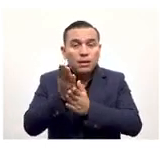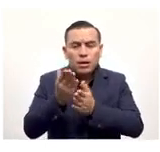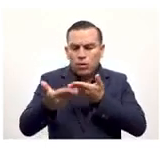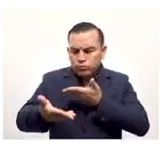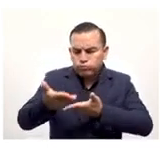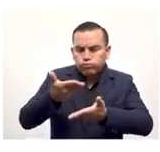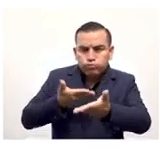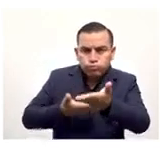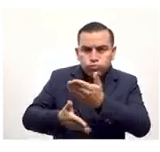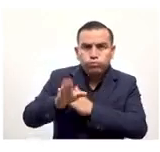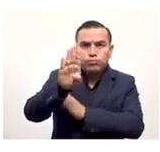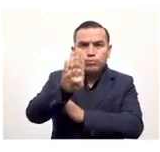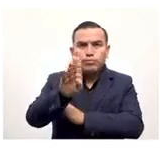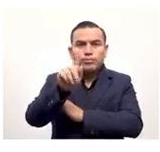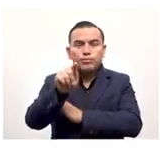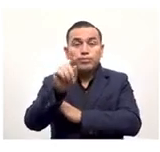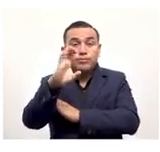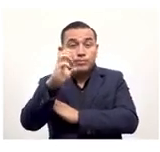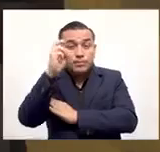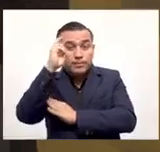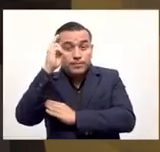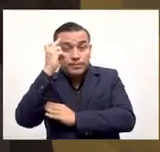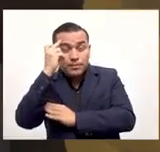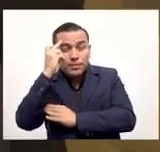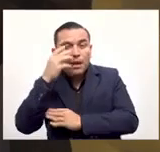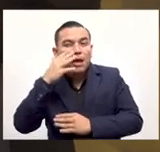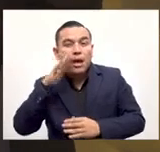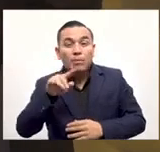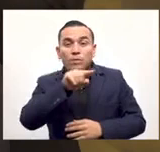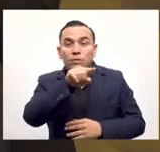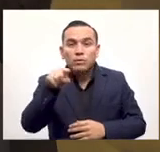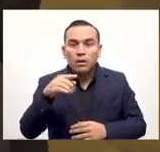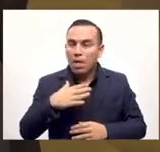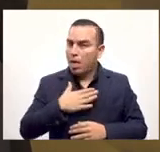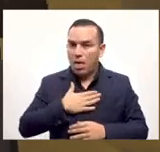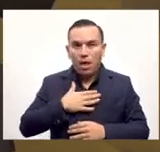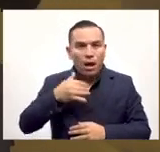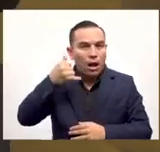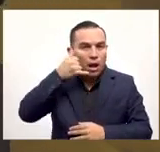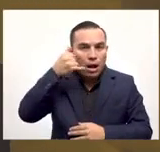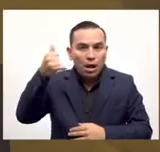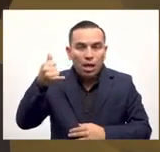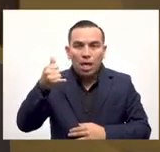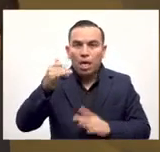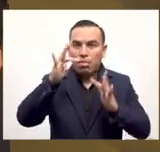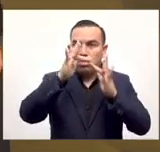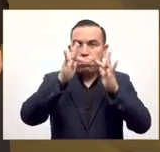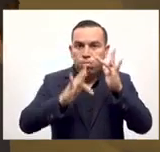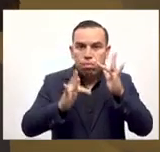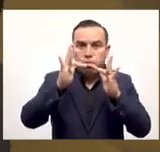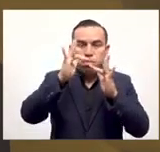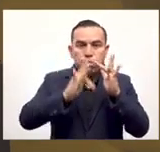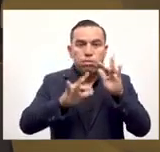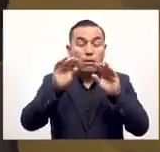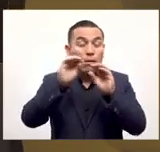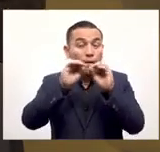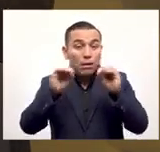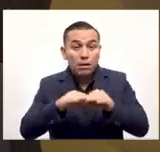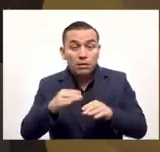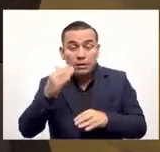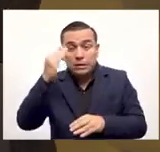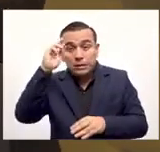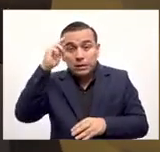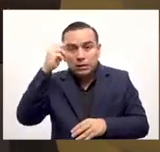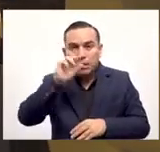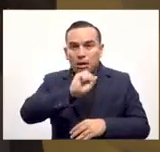a transacciones en Bitcoin. En otras palabras, si alguien por algún motivo no tiene celular, no hay señal de Internet, no sabe cómo